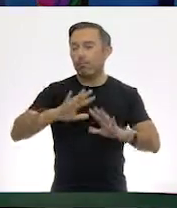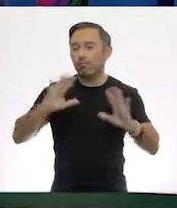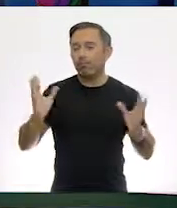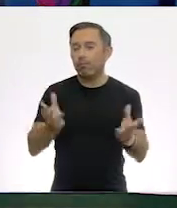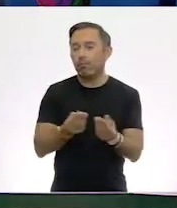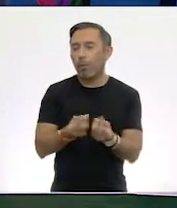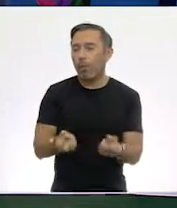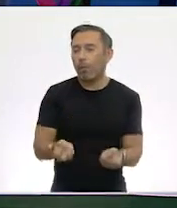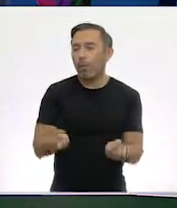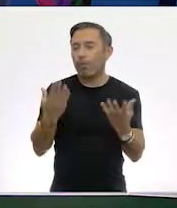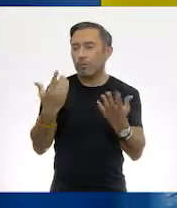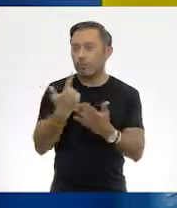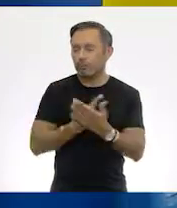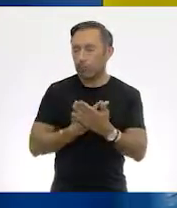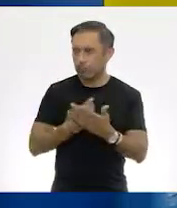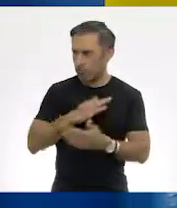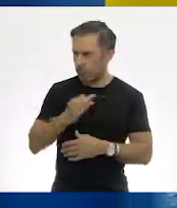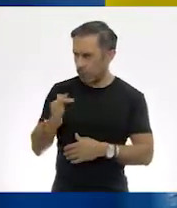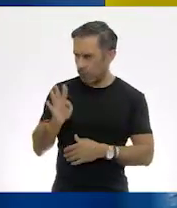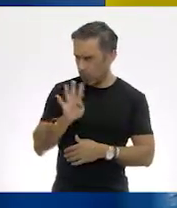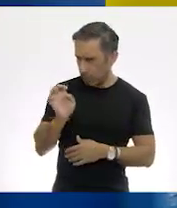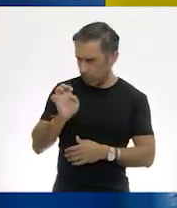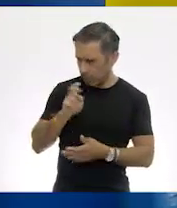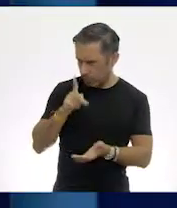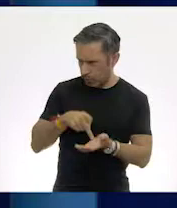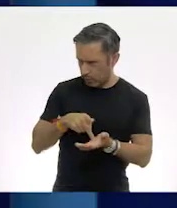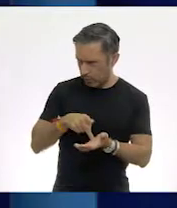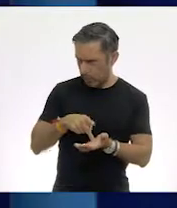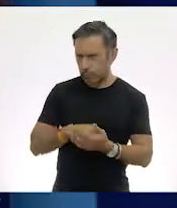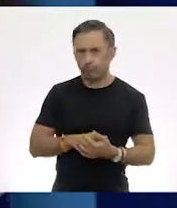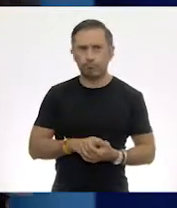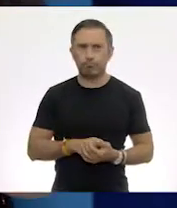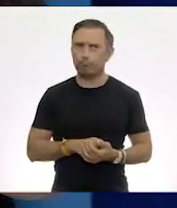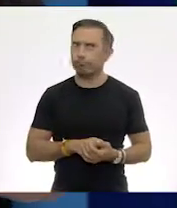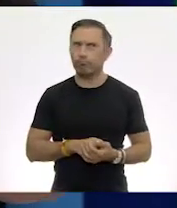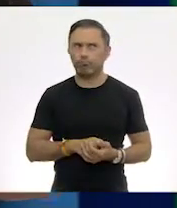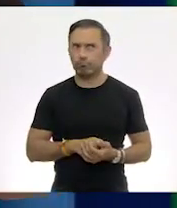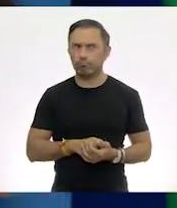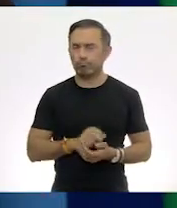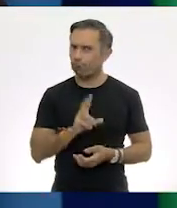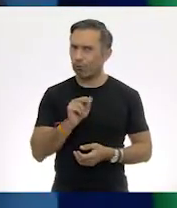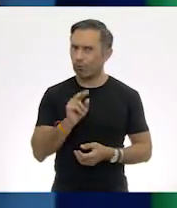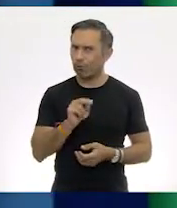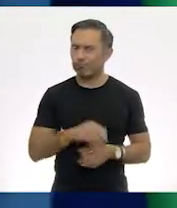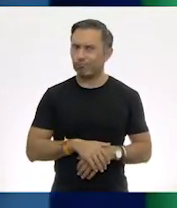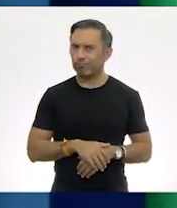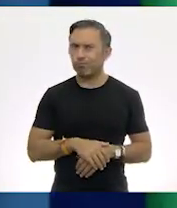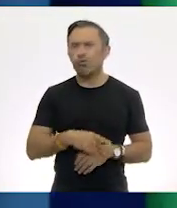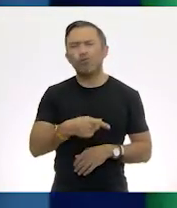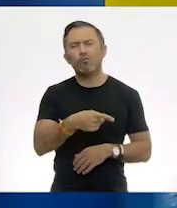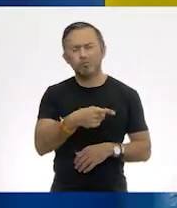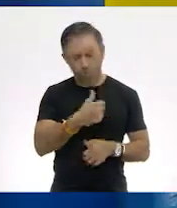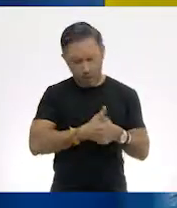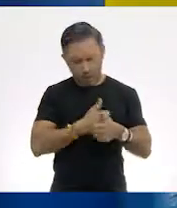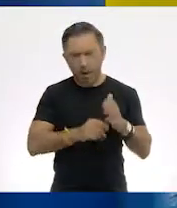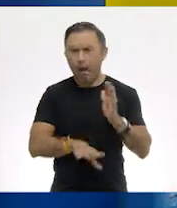Serían 400 kilos, ¿no? No. ¿Cómo llegaste a esa conclusión? Ah,